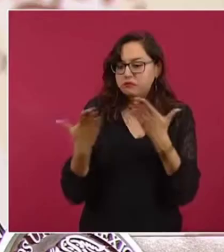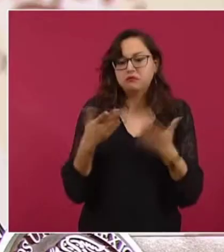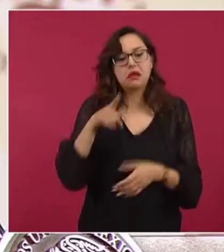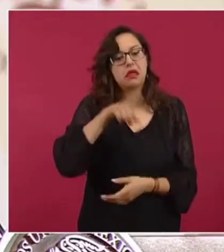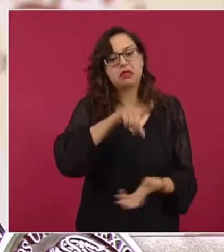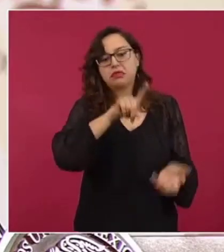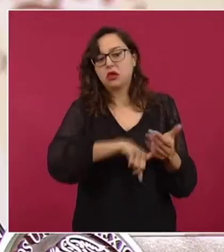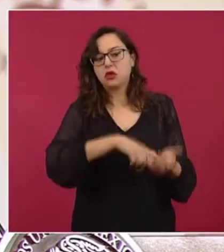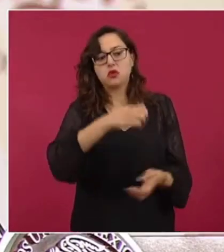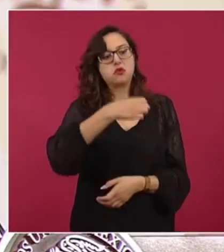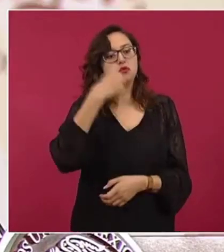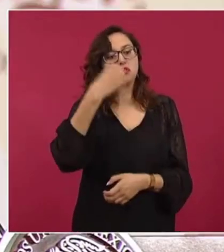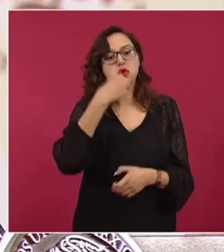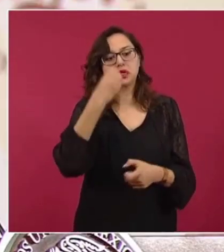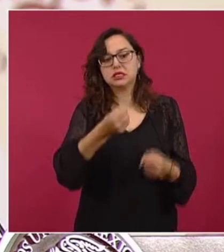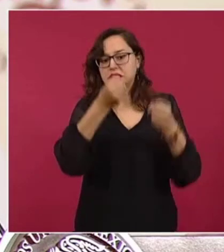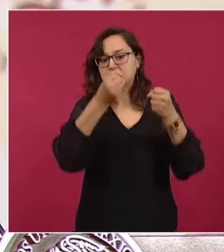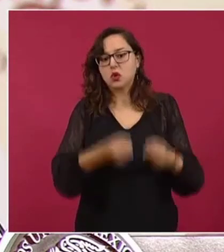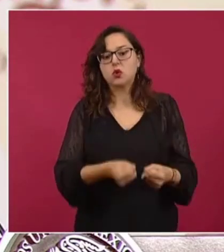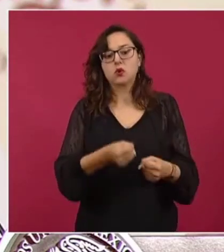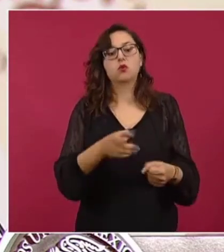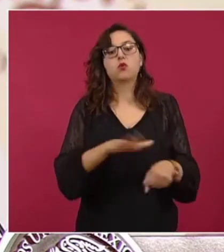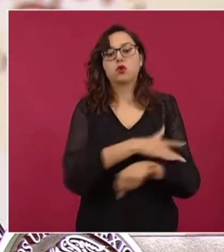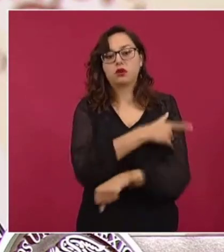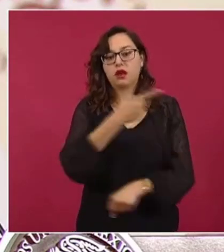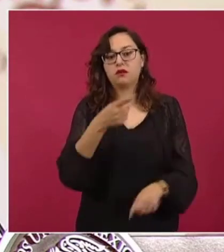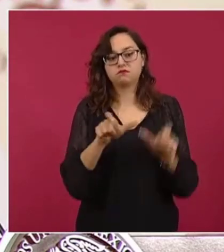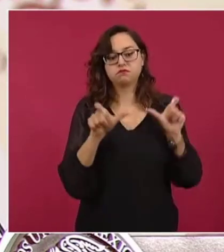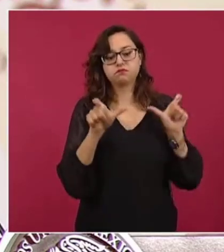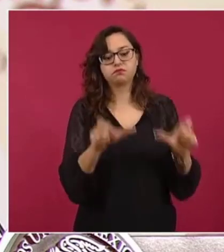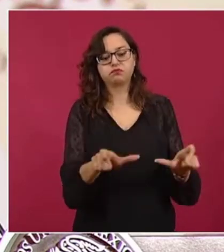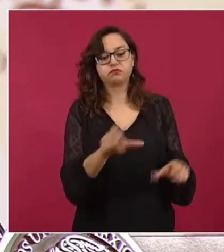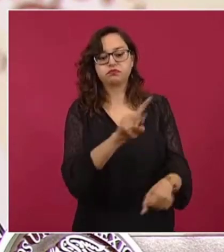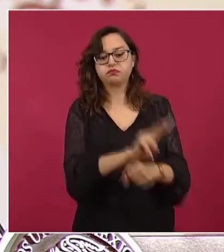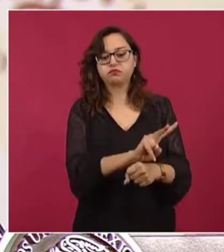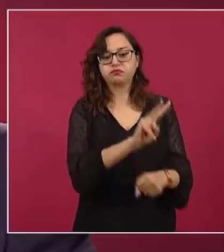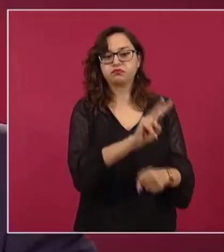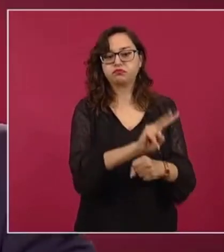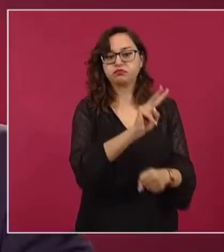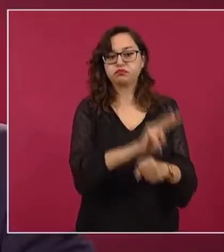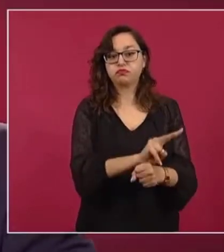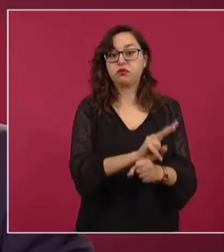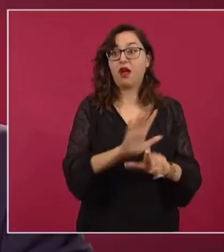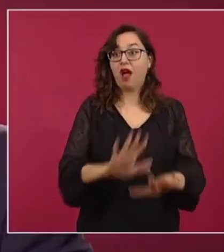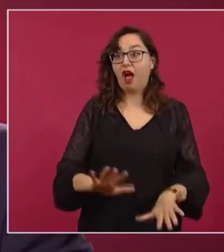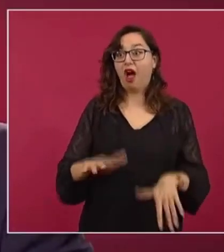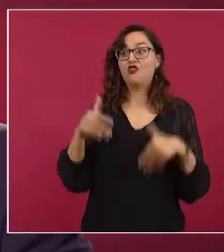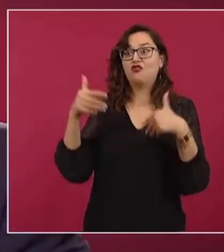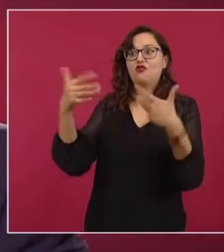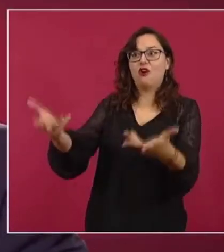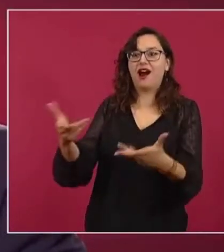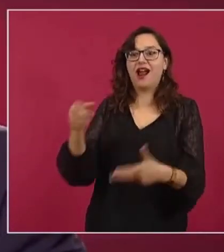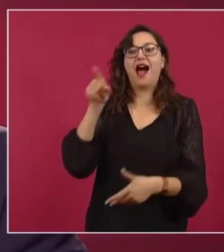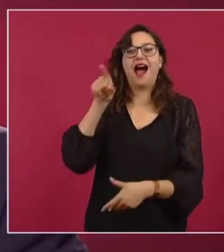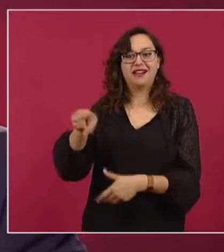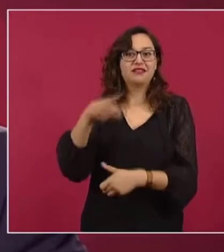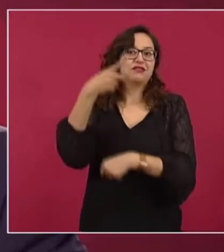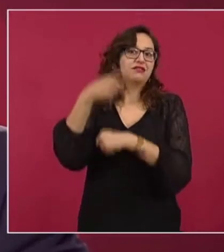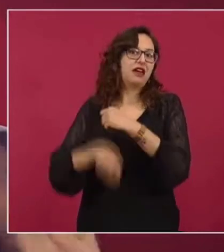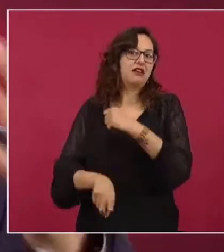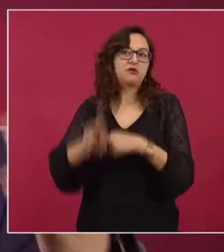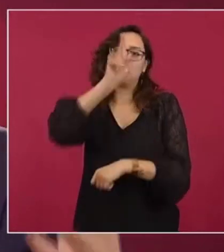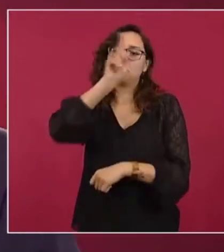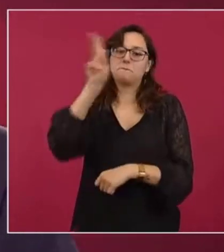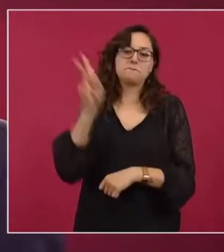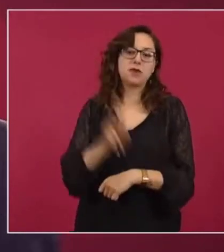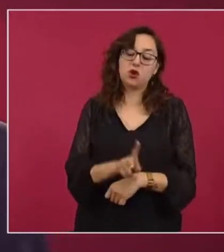sociedad, en la medida en que hay los protocolos de seguridad sanitaria. Y en cambio, mantenerlos fuera de las aulas, les está causando un grave